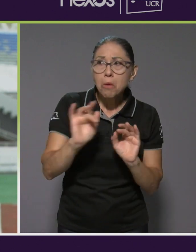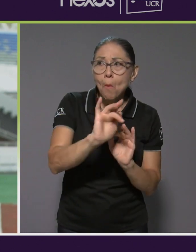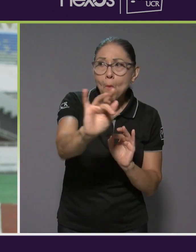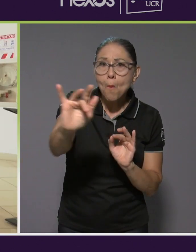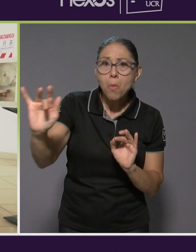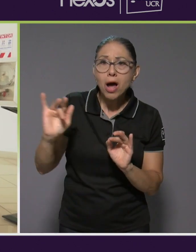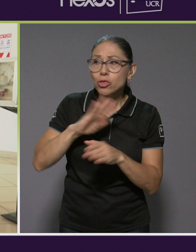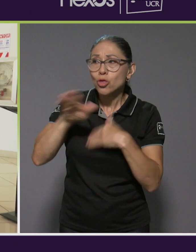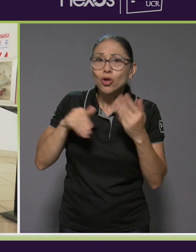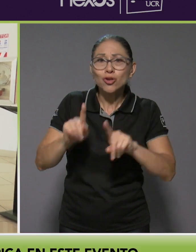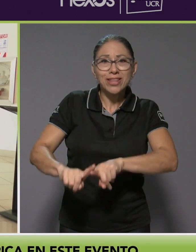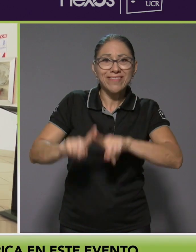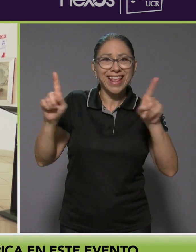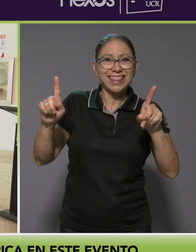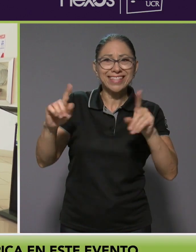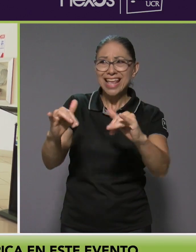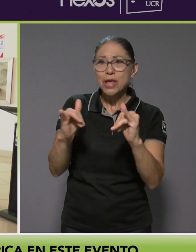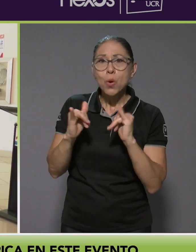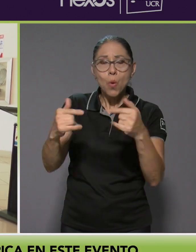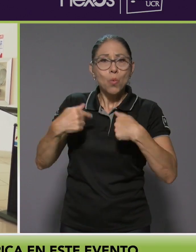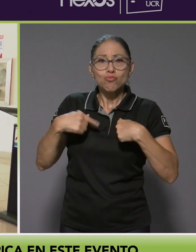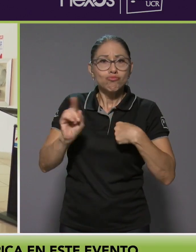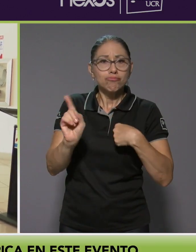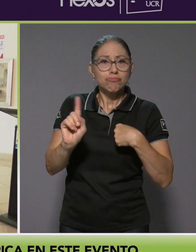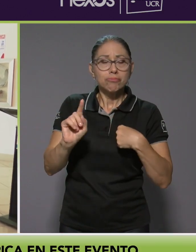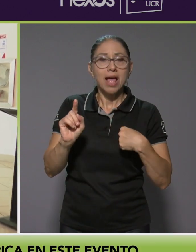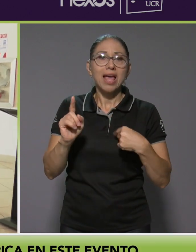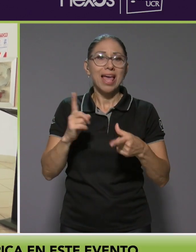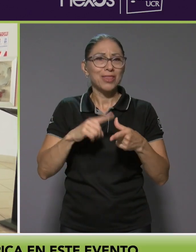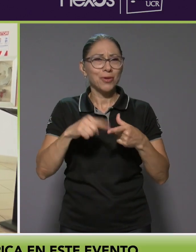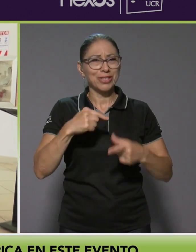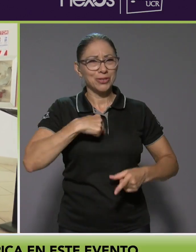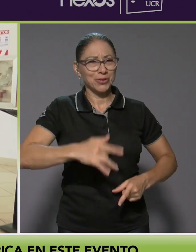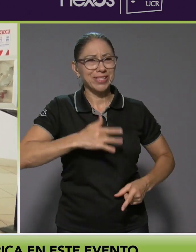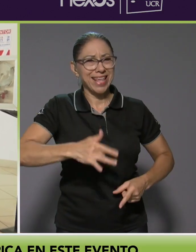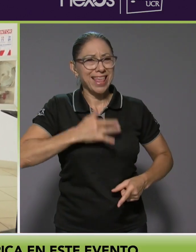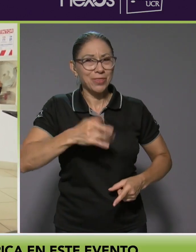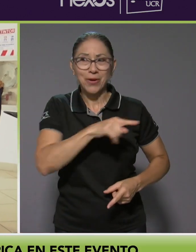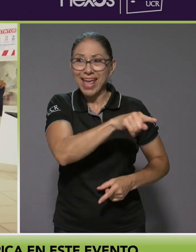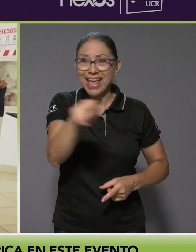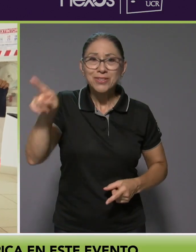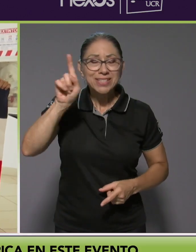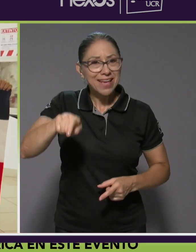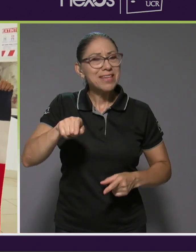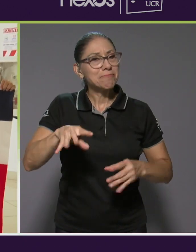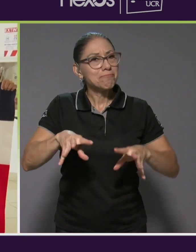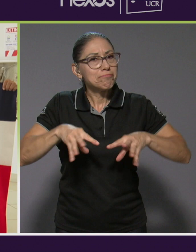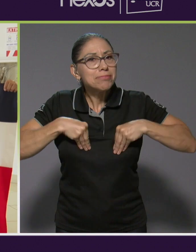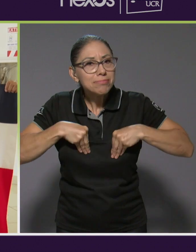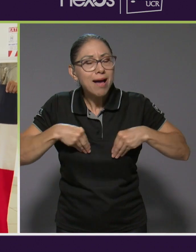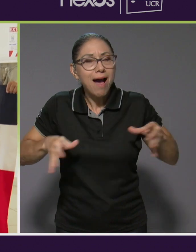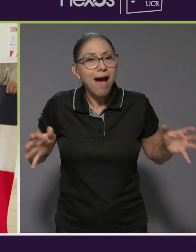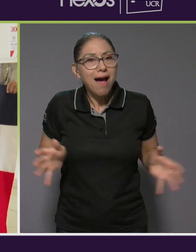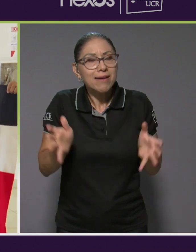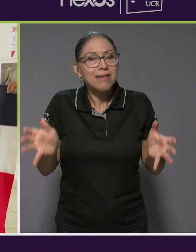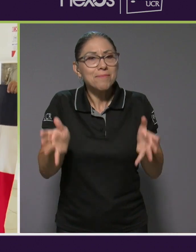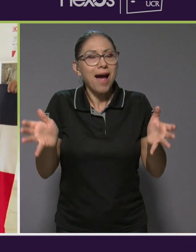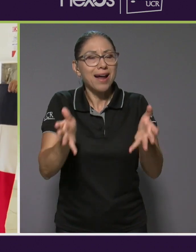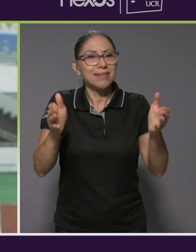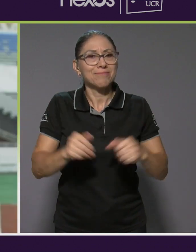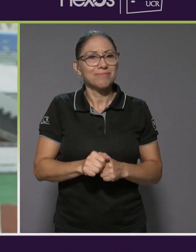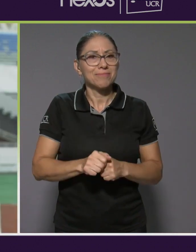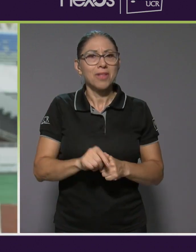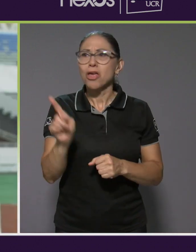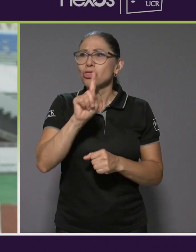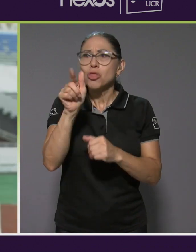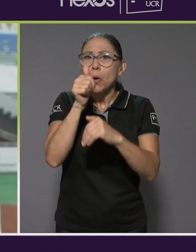Entonces no tienen la misma cosa. Entonces siento que se tendrían que animar. Y di que no oculten